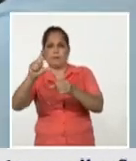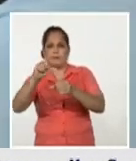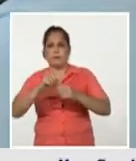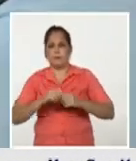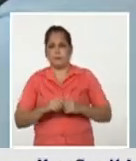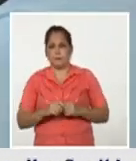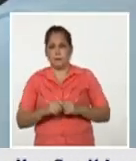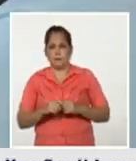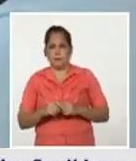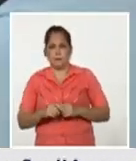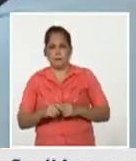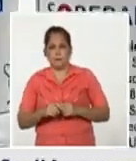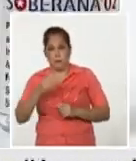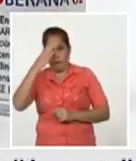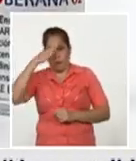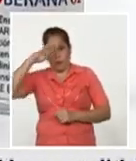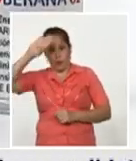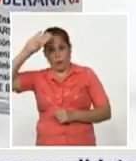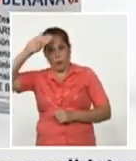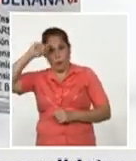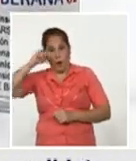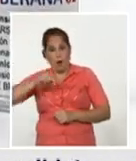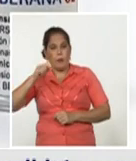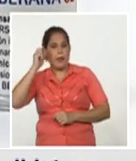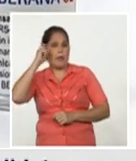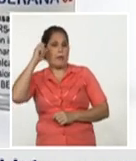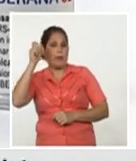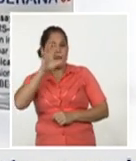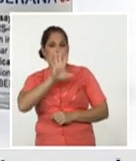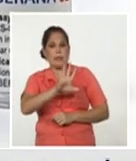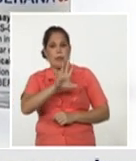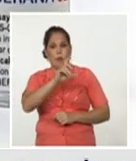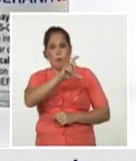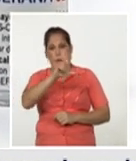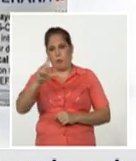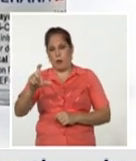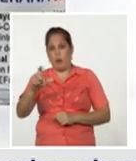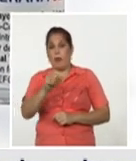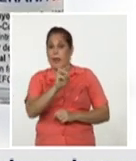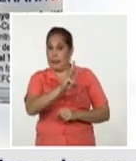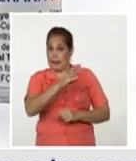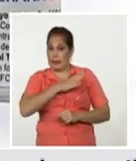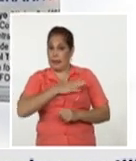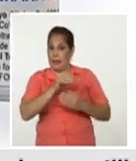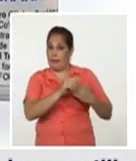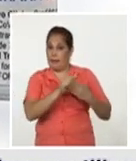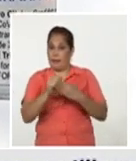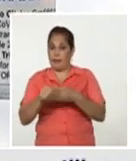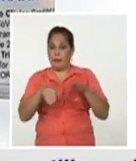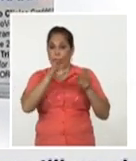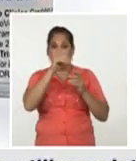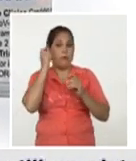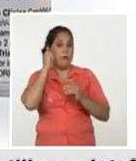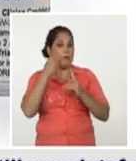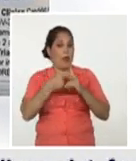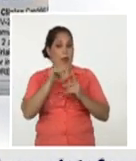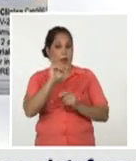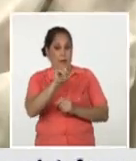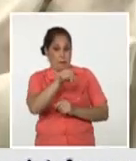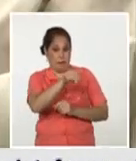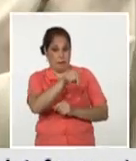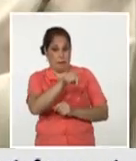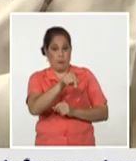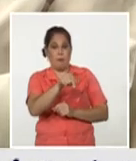Cuba está desarrollando cinco candidatos vacunales tres de ellos liderados por el Instituto Finlay de vacunas que la